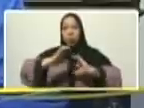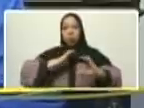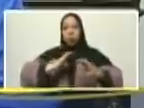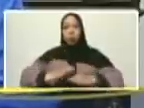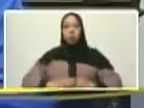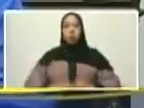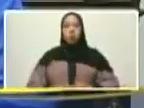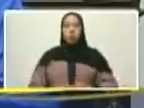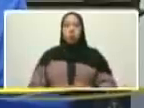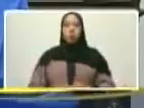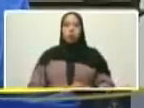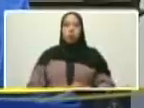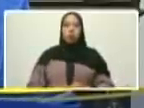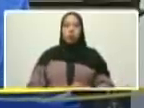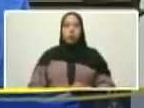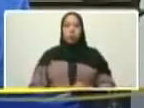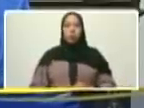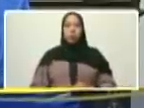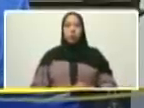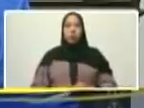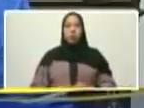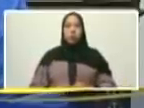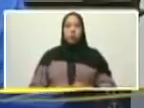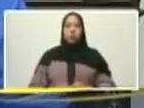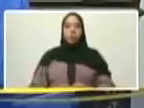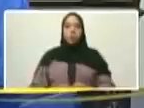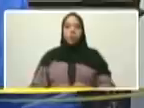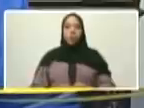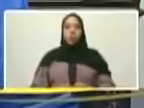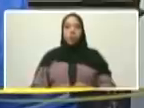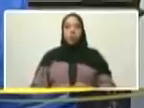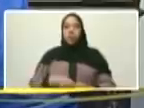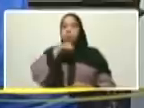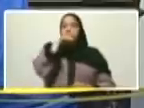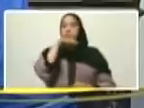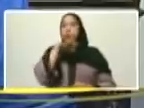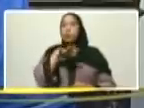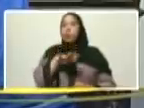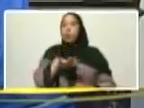llegando a la vivienda cuatro millones es un hito histórico